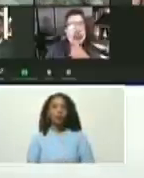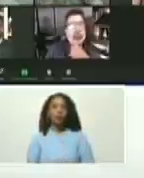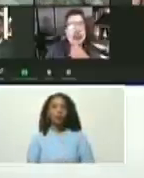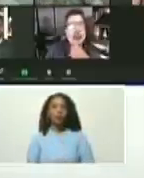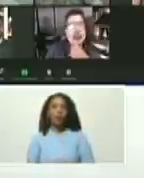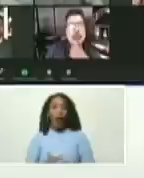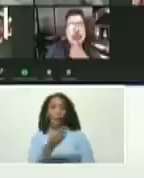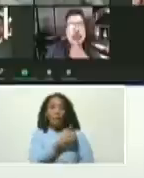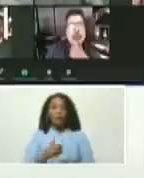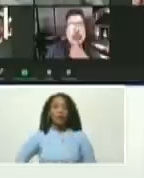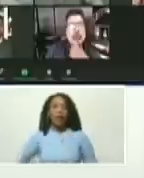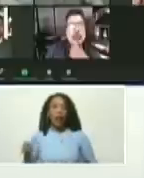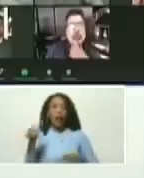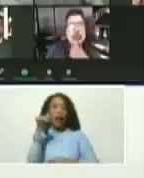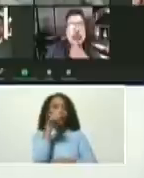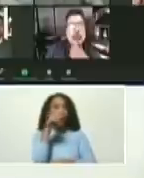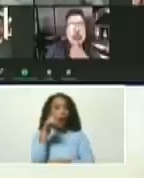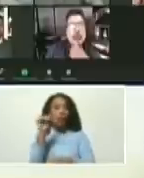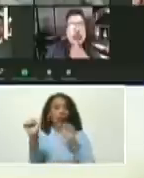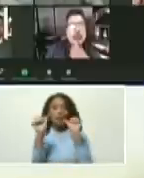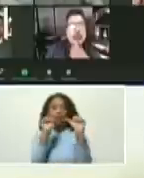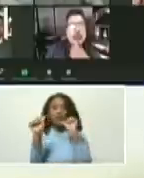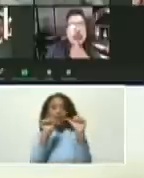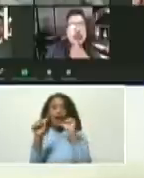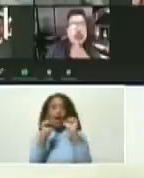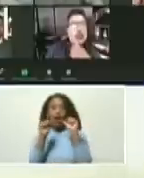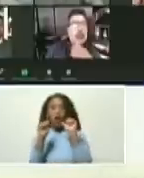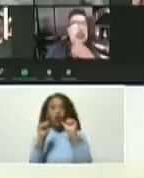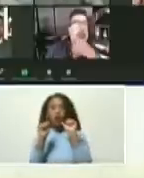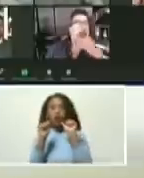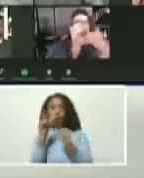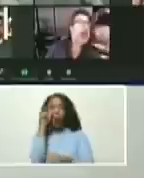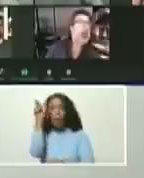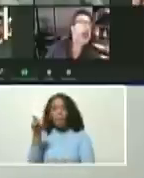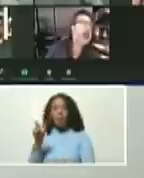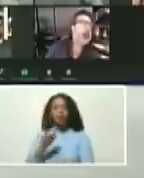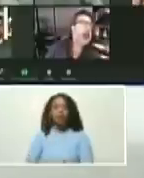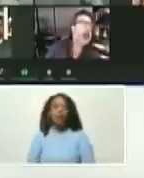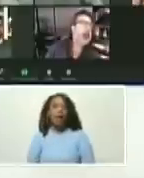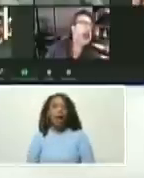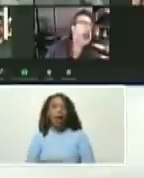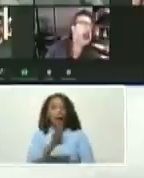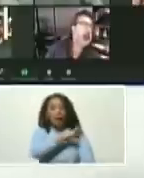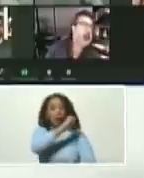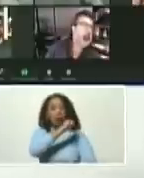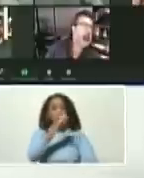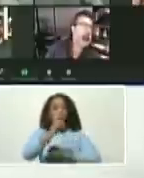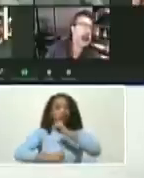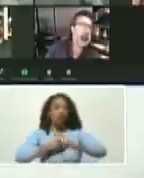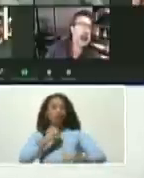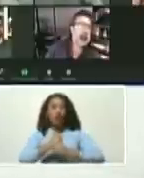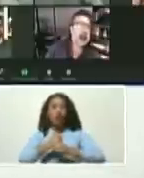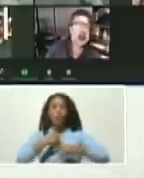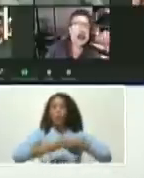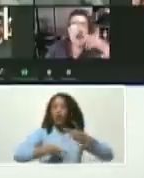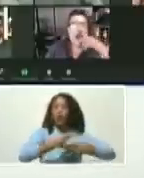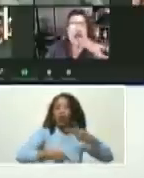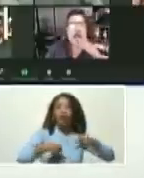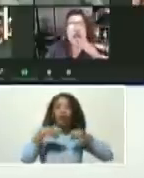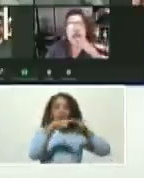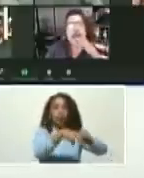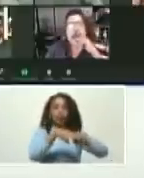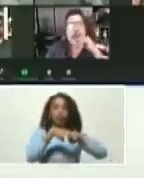presidente de la Cámara de Cerveceros Artesanales, Raúl Rodríguez. Al director de la Asociación de Productores Agrícolas de